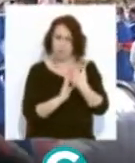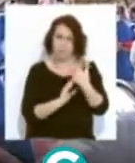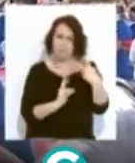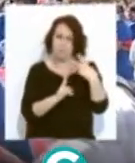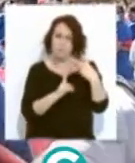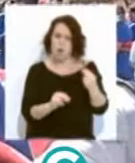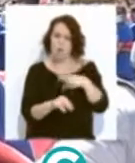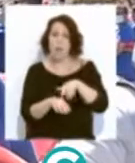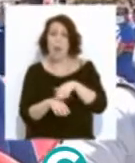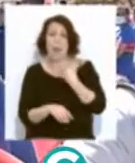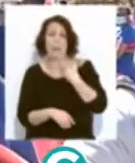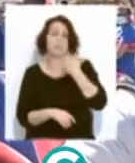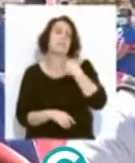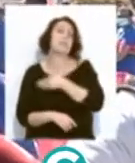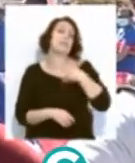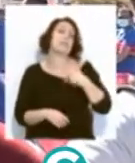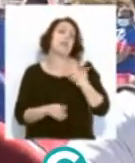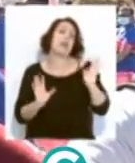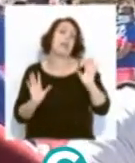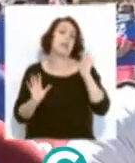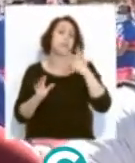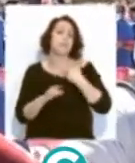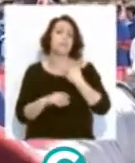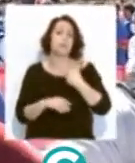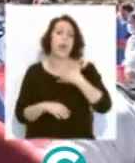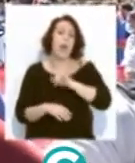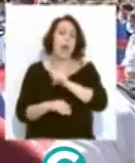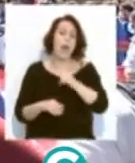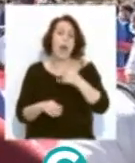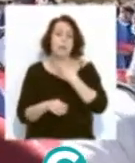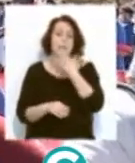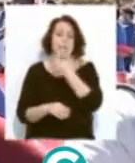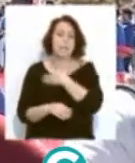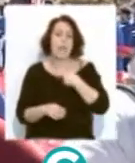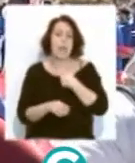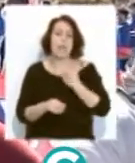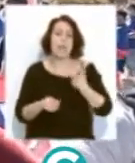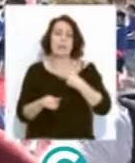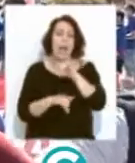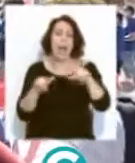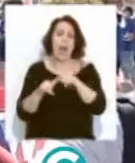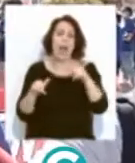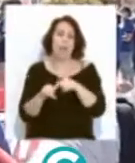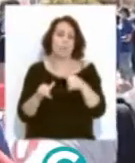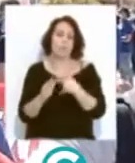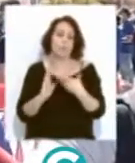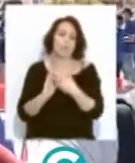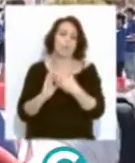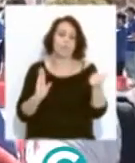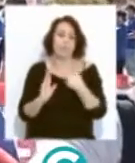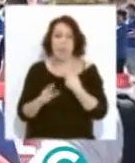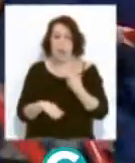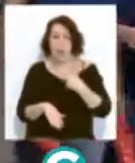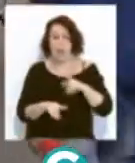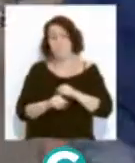a las hipotéticas intenciones que pudiera haber para sacarnos del perímetro de Airbus a algunas de las plantas de la